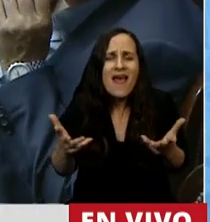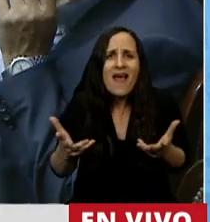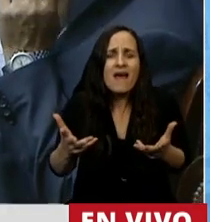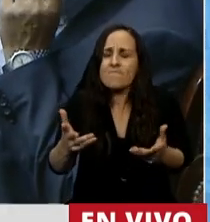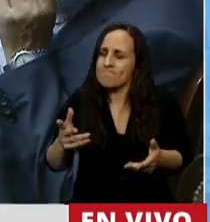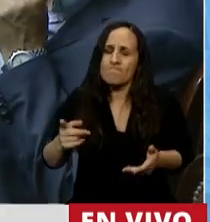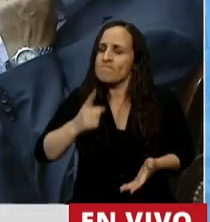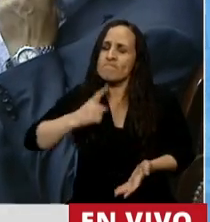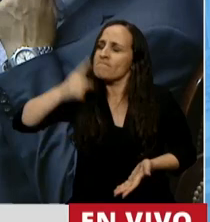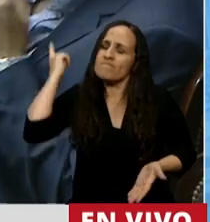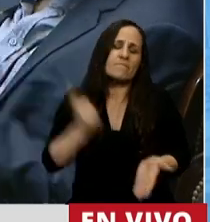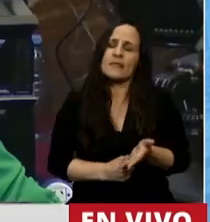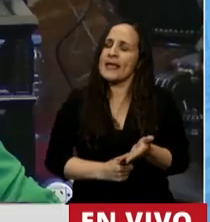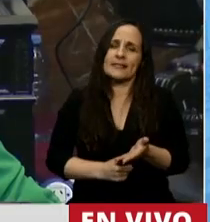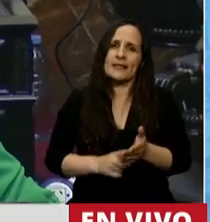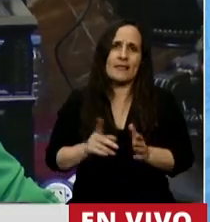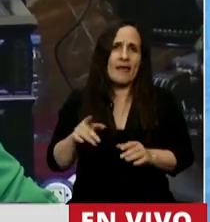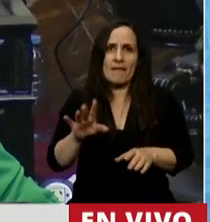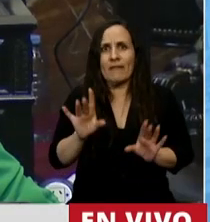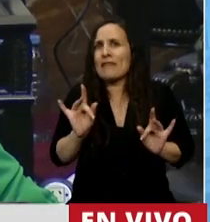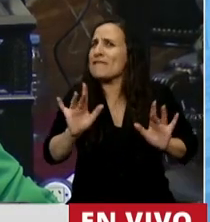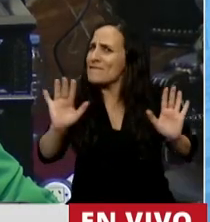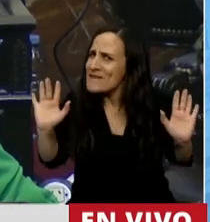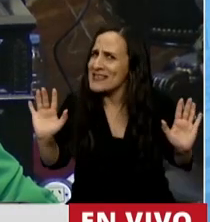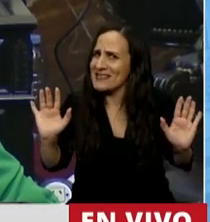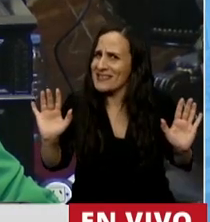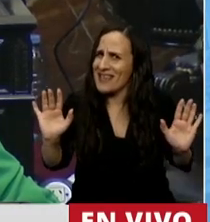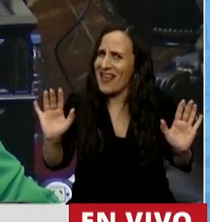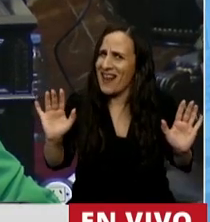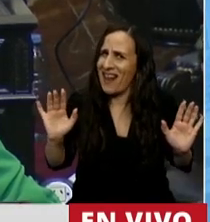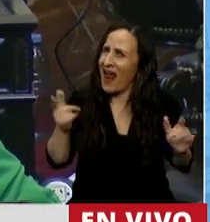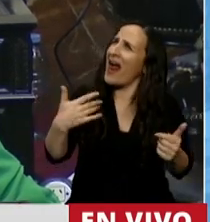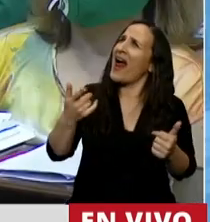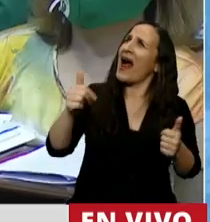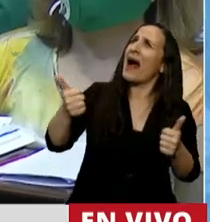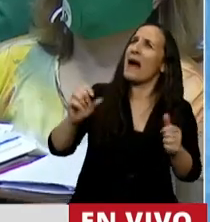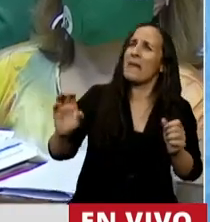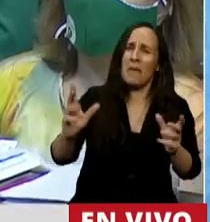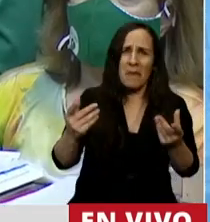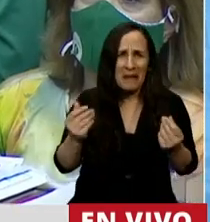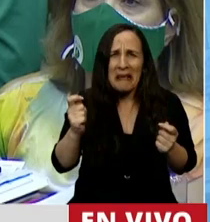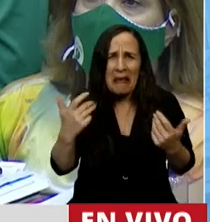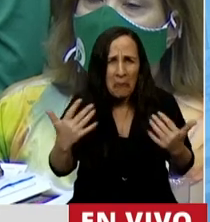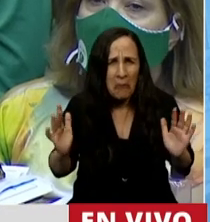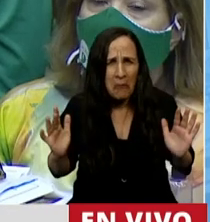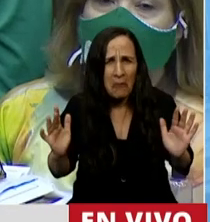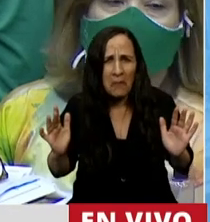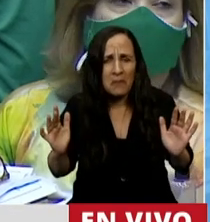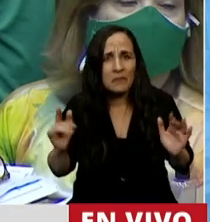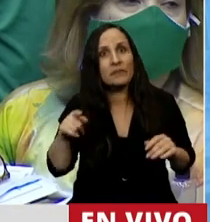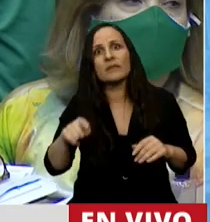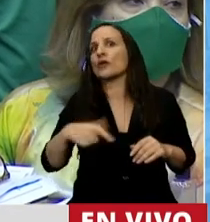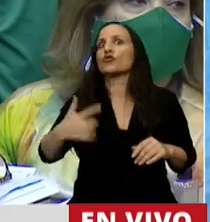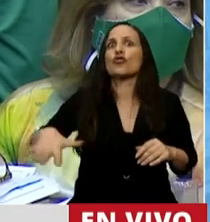toma una decisión tan difícil como esta. Por eso, en toda esta construcción, en esta transformación